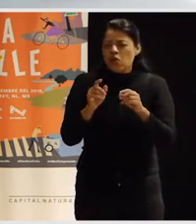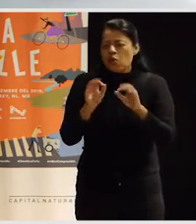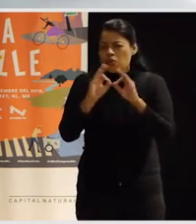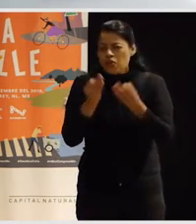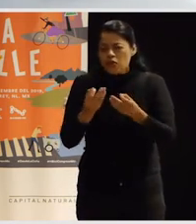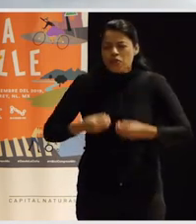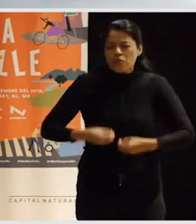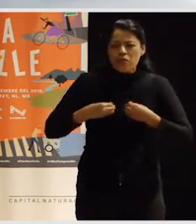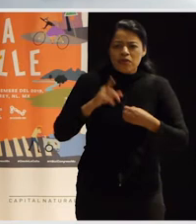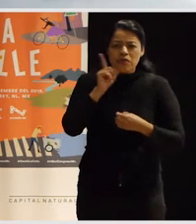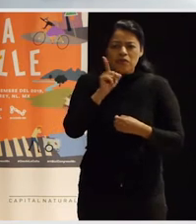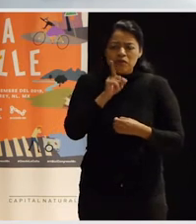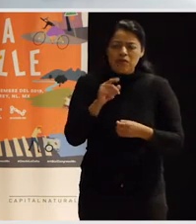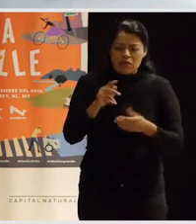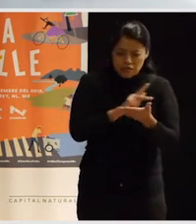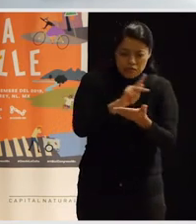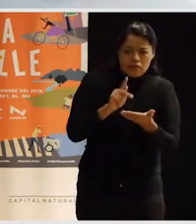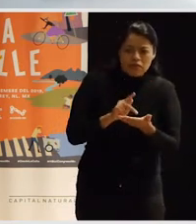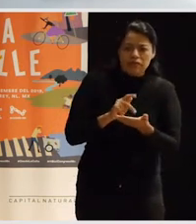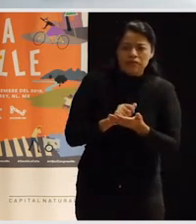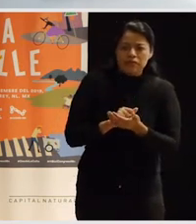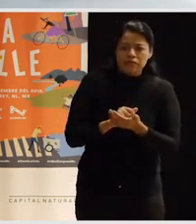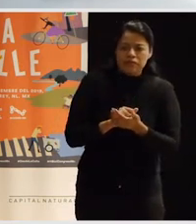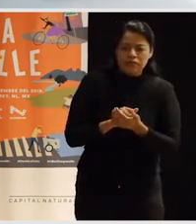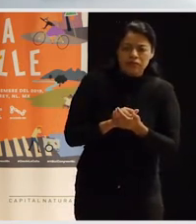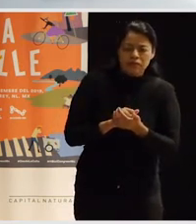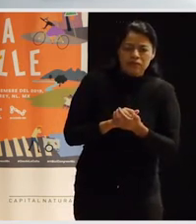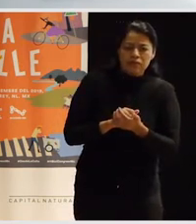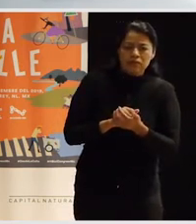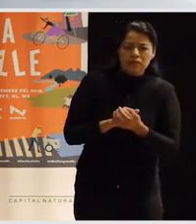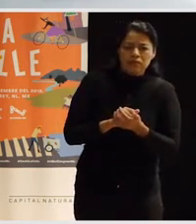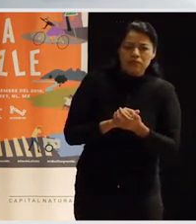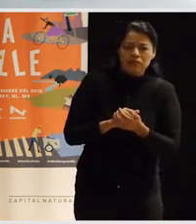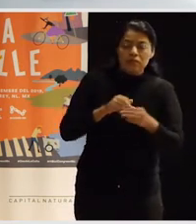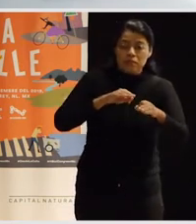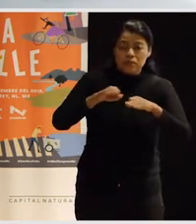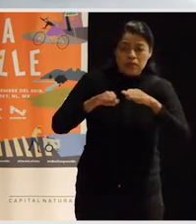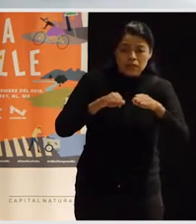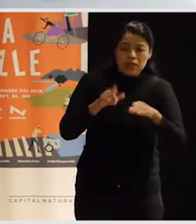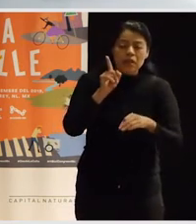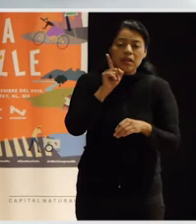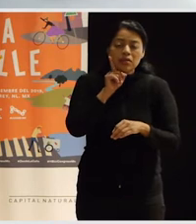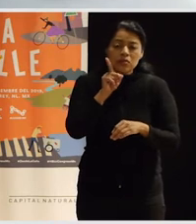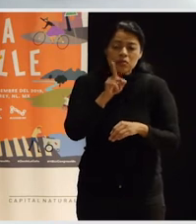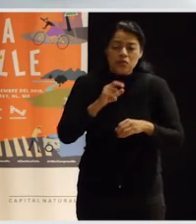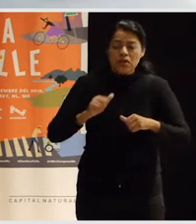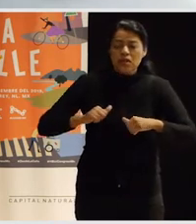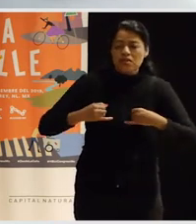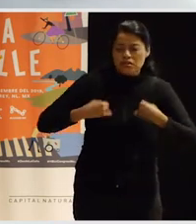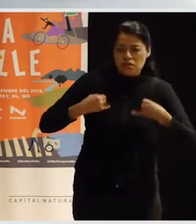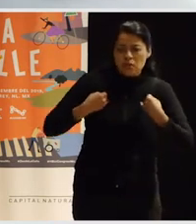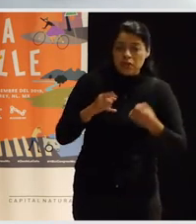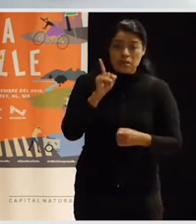San Sebastián, pero que este ayuntamiento lo que hace es de alguna manera cogerlo como excusa para trabajar con chicas adolescentes en el pueblo, ¿no?